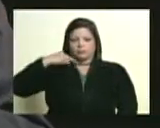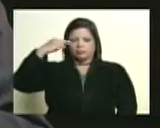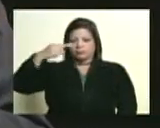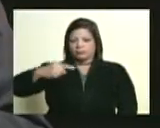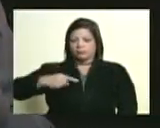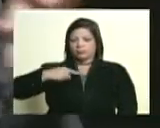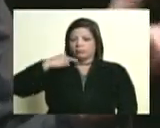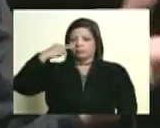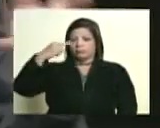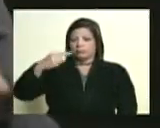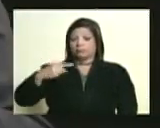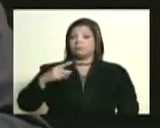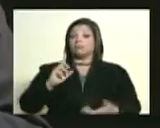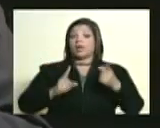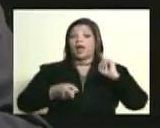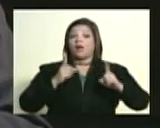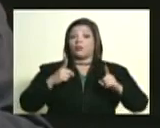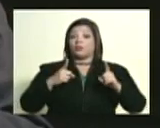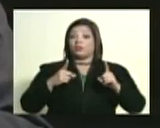polémico que dicen